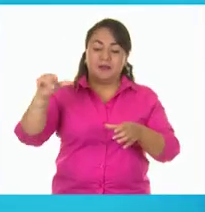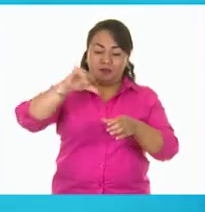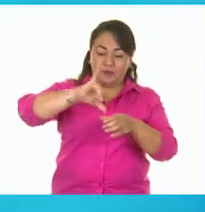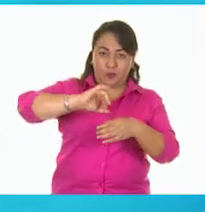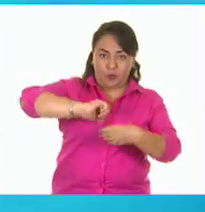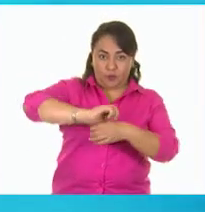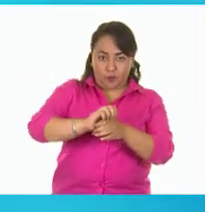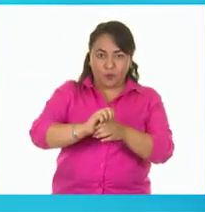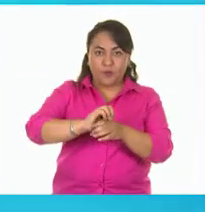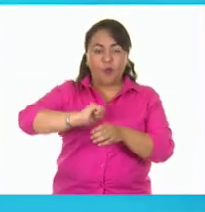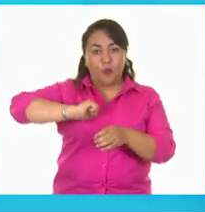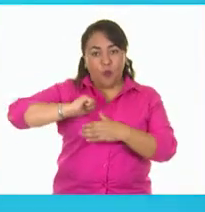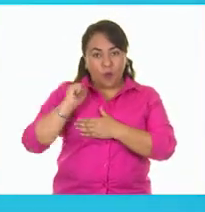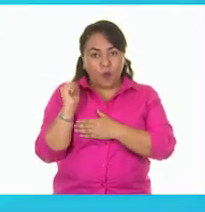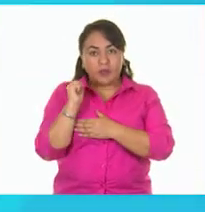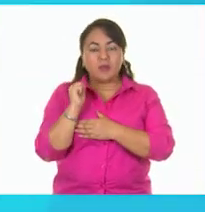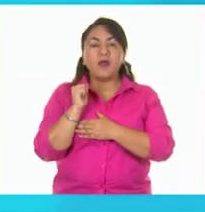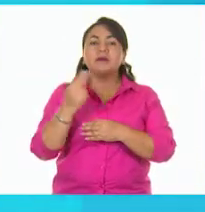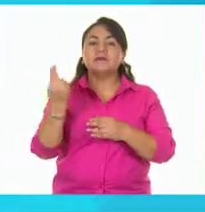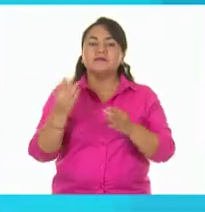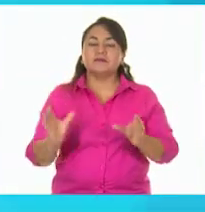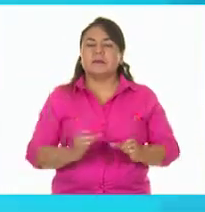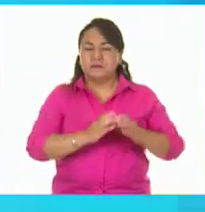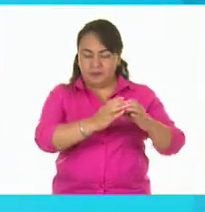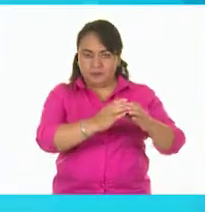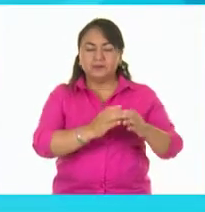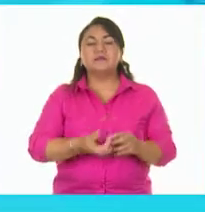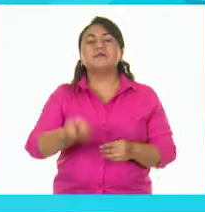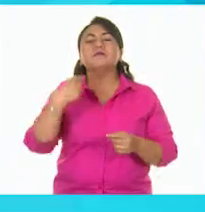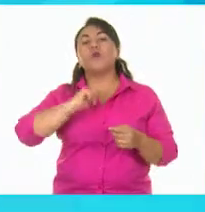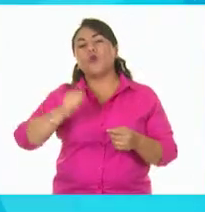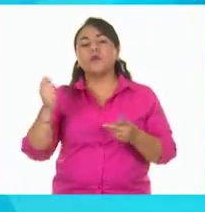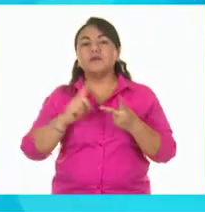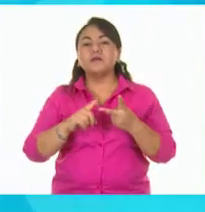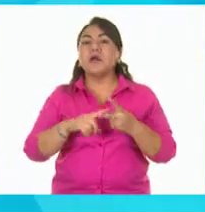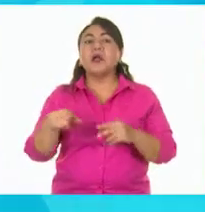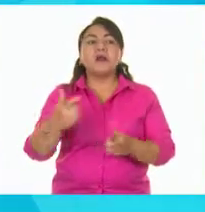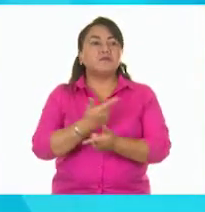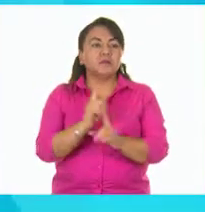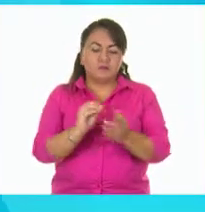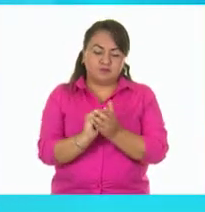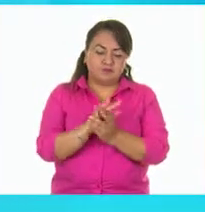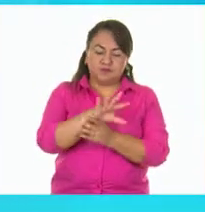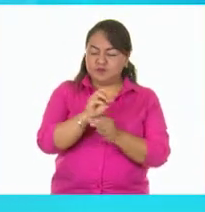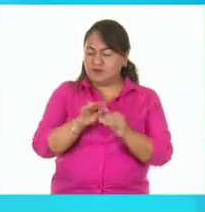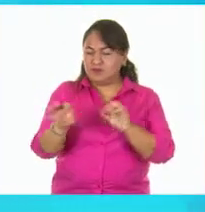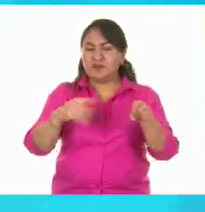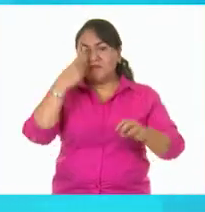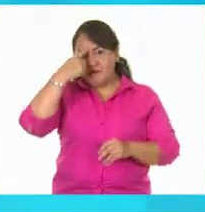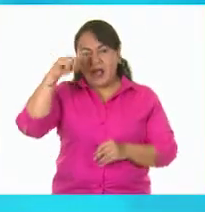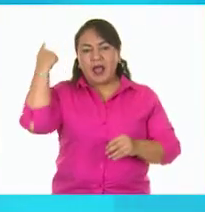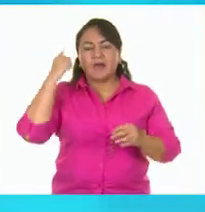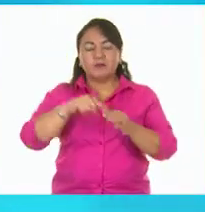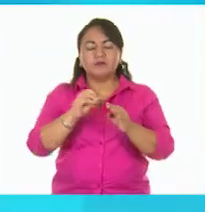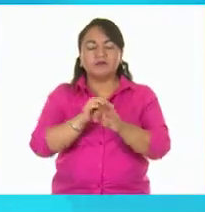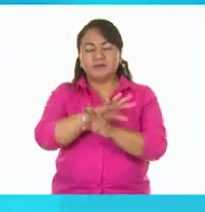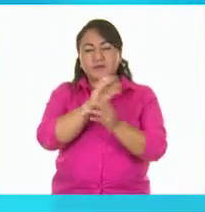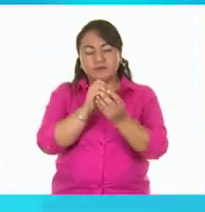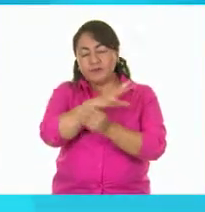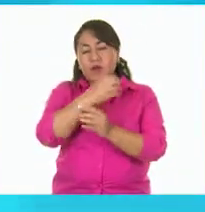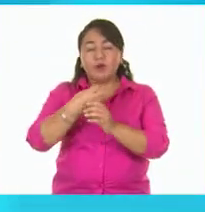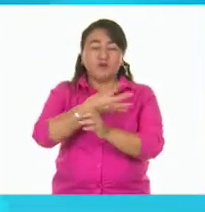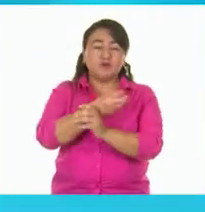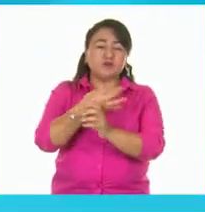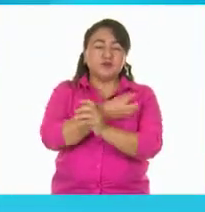necesitamos mantenerlos en un contenedor. La segunda es que fluyen, se desplazan con gran facilidad, por lo que es